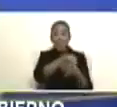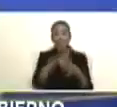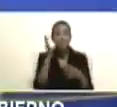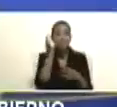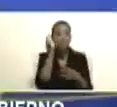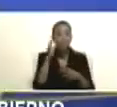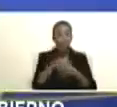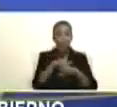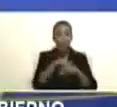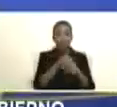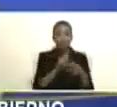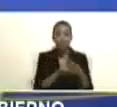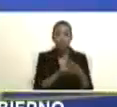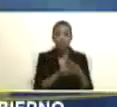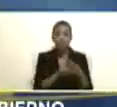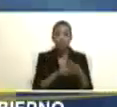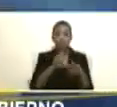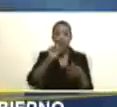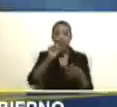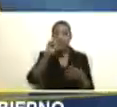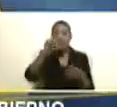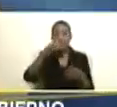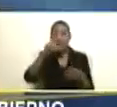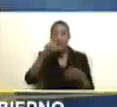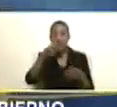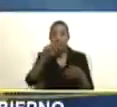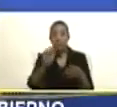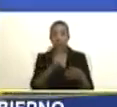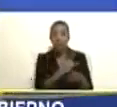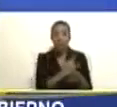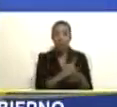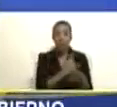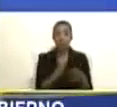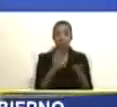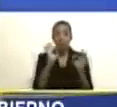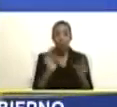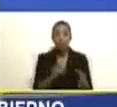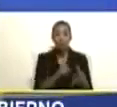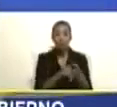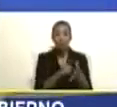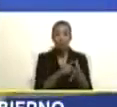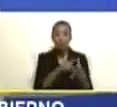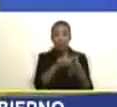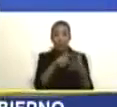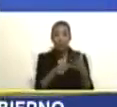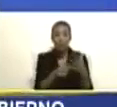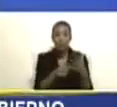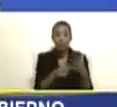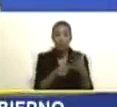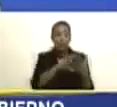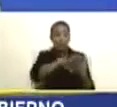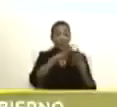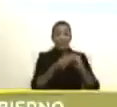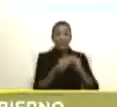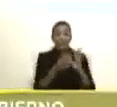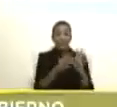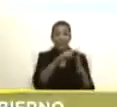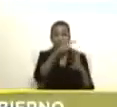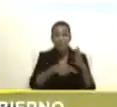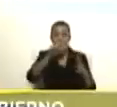ministra Sandra Oblitas, ministra de Educación Universitaria, de manera inmediata,